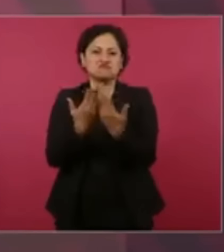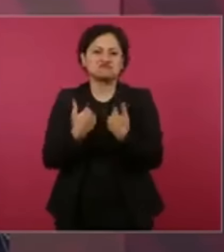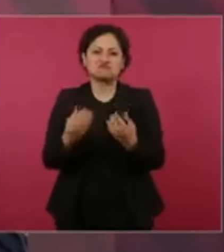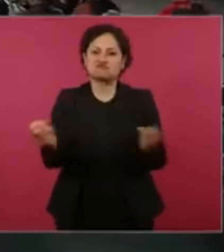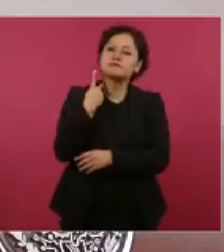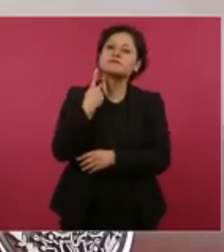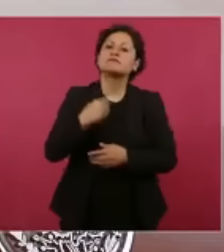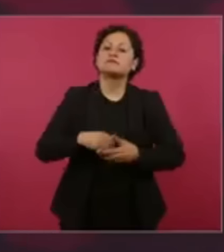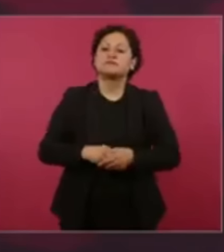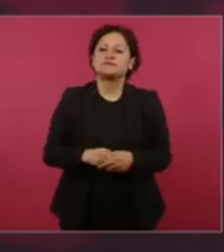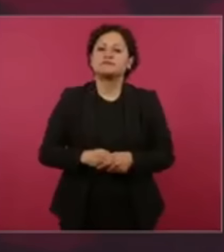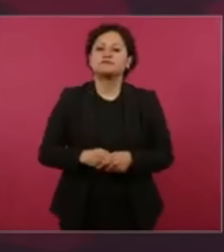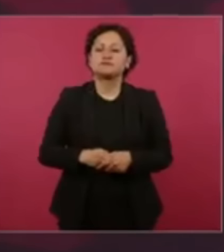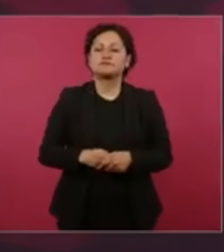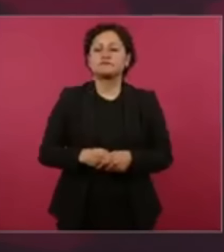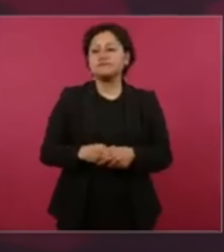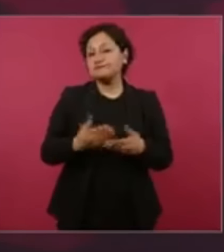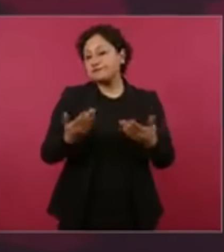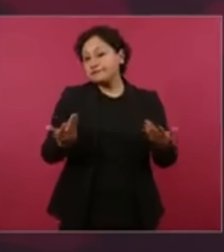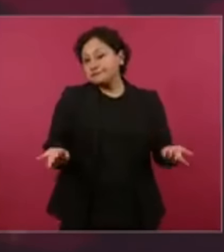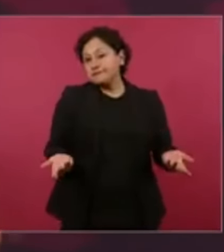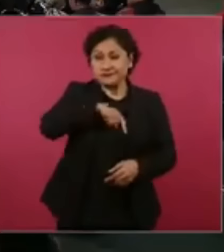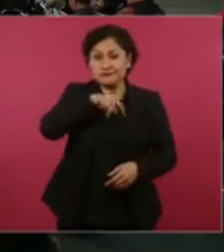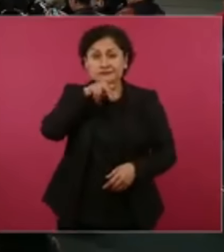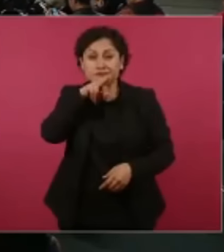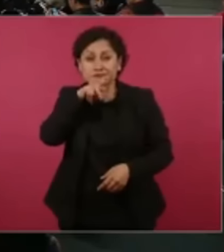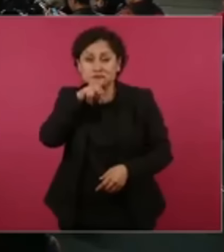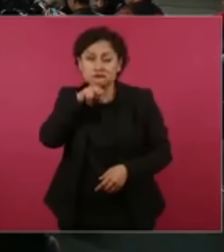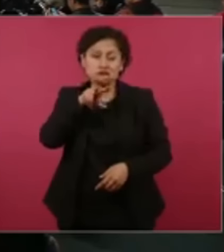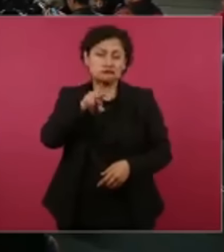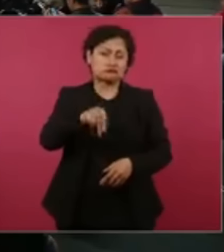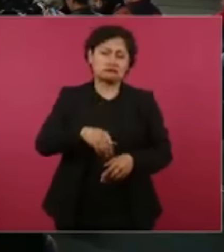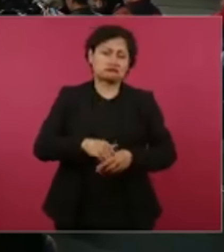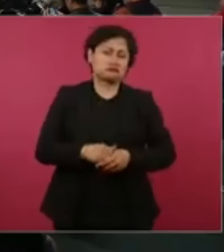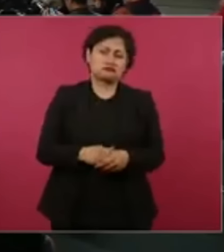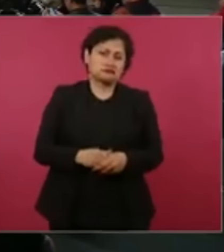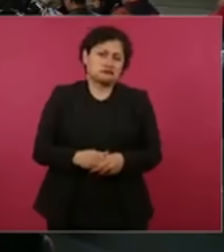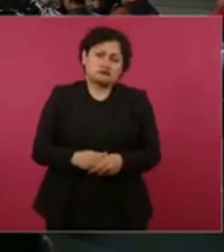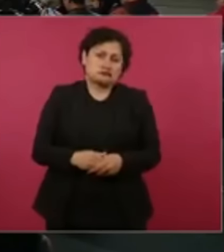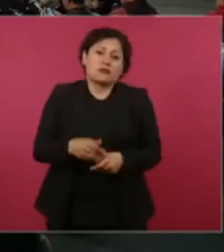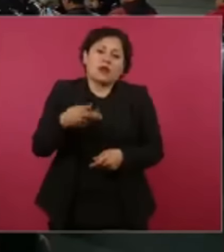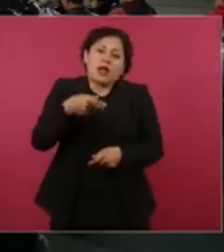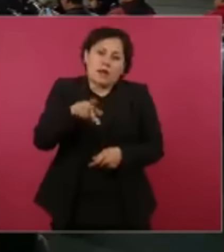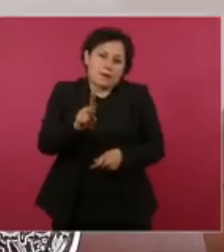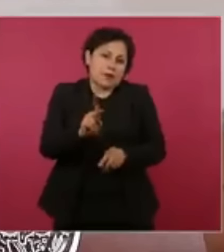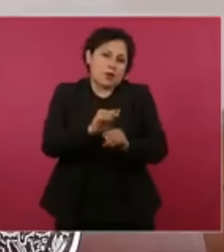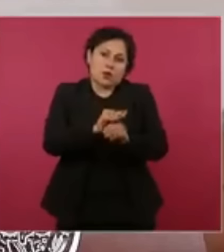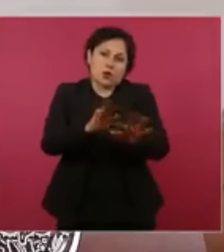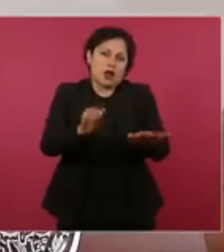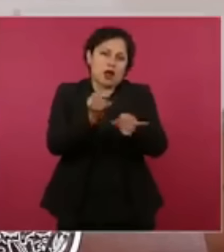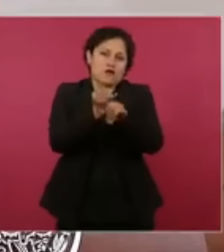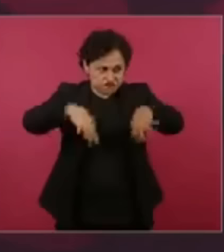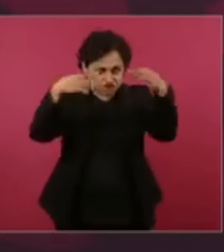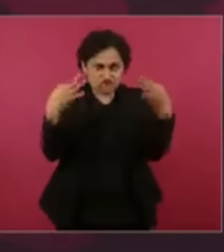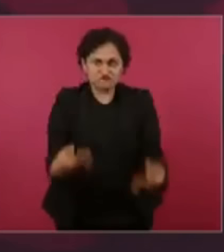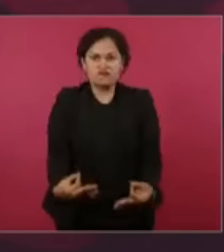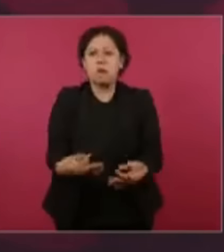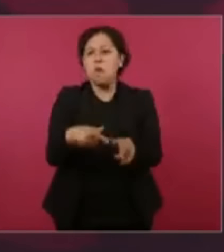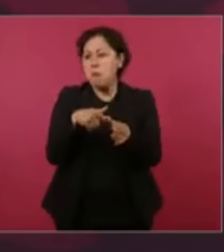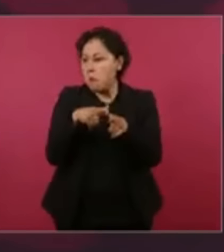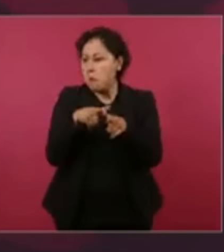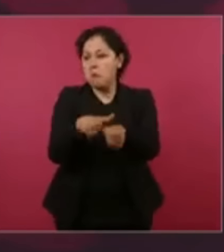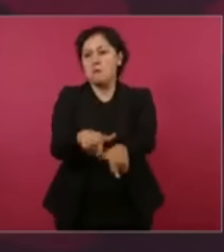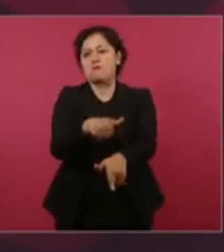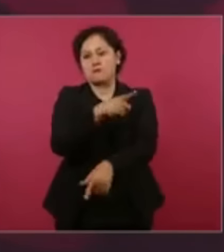analfabetismo político. Entonces, no preocuparnos. Nada más hay que seguir informando, informando, informando, informando. Y